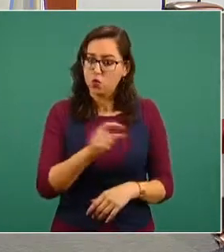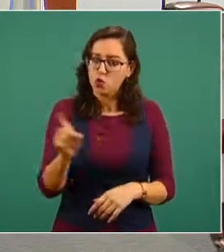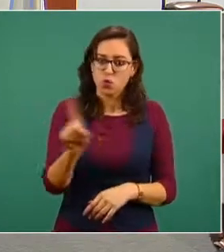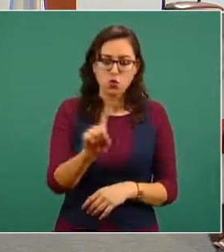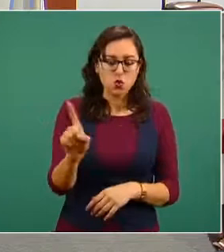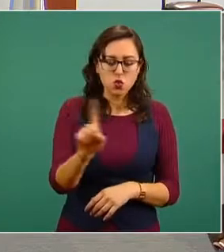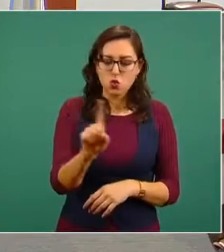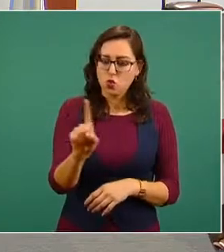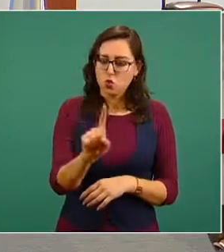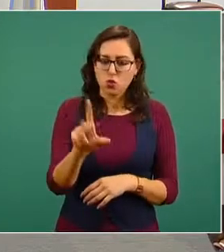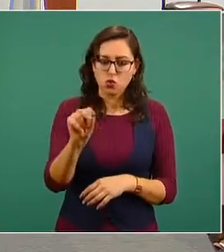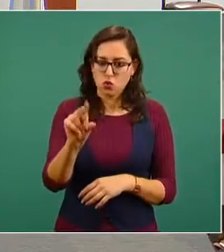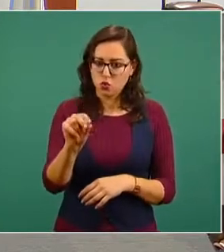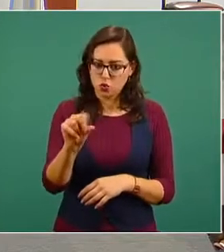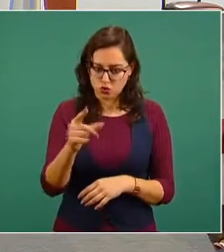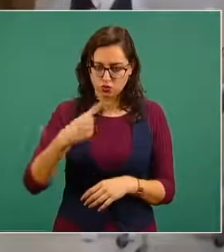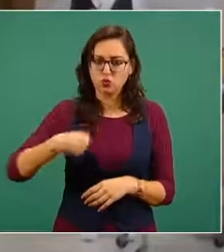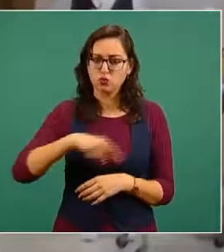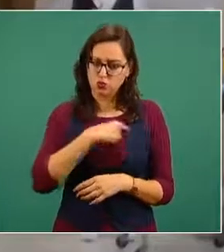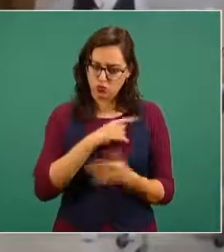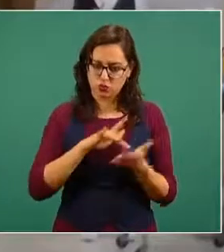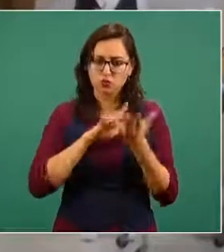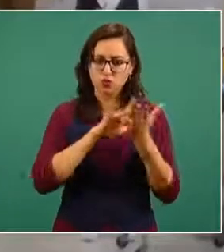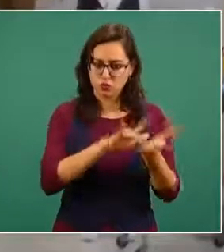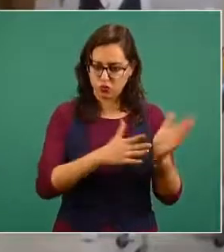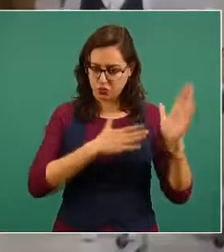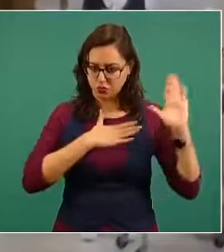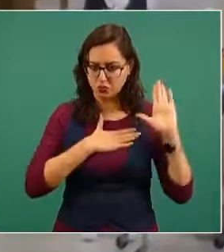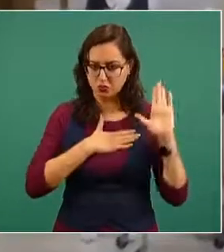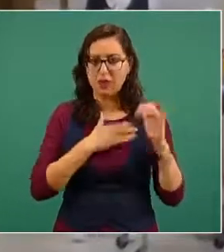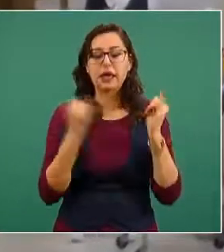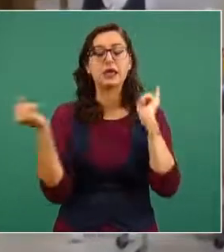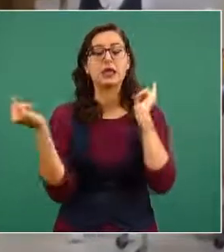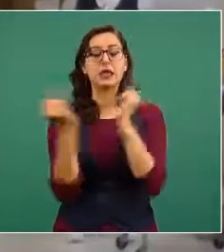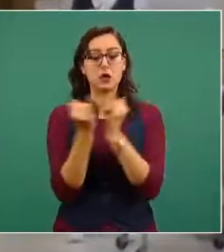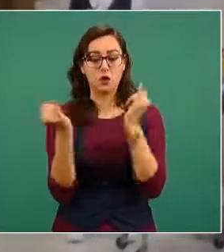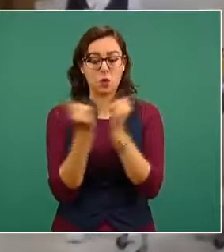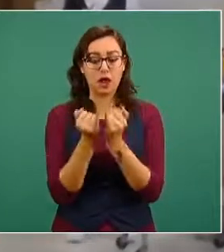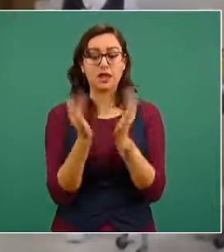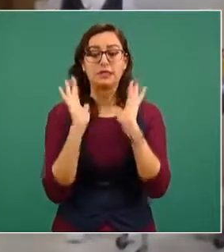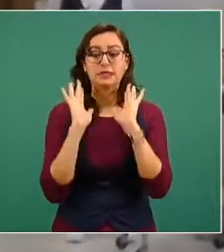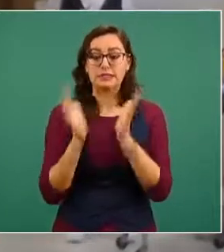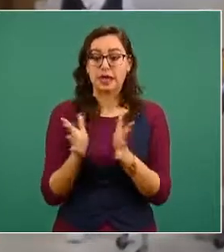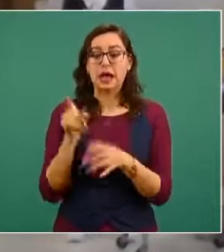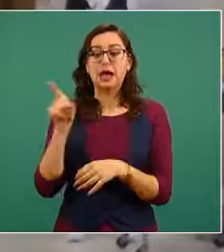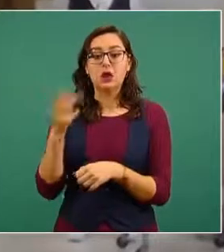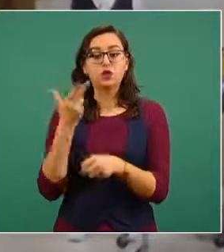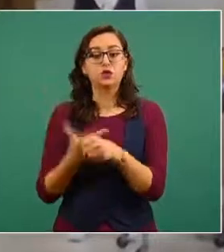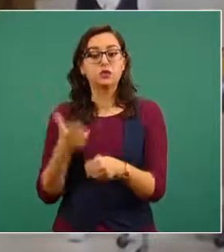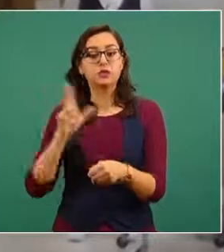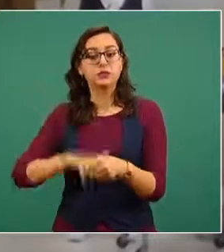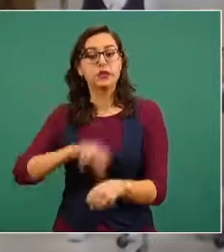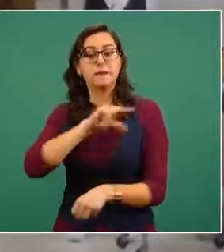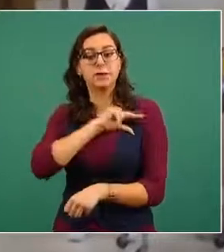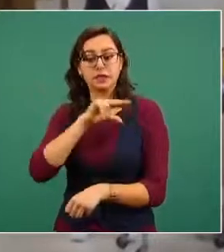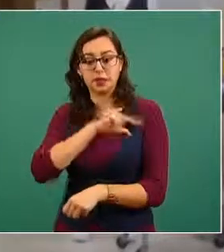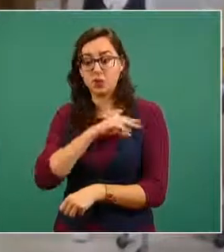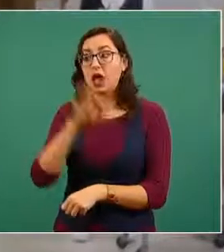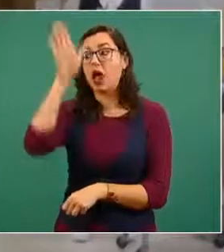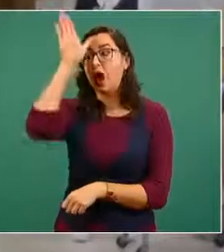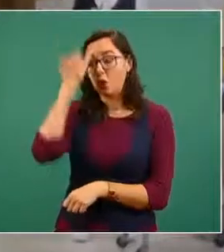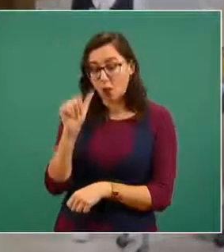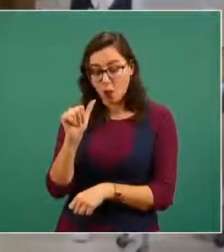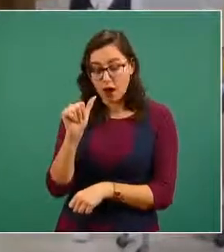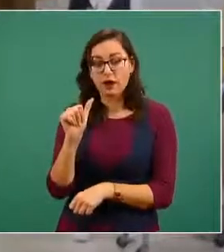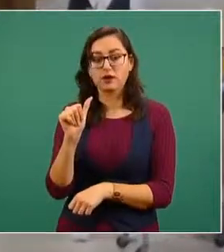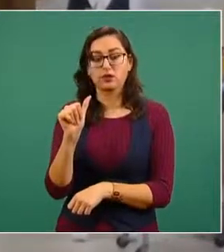comentar de que tenemos acuerdos con el sector privado los hospitales